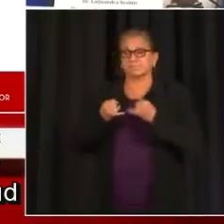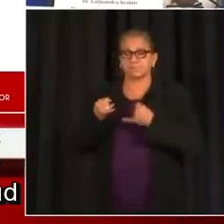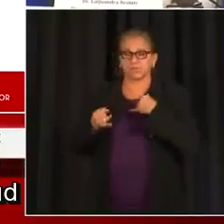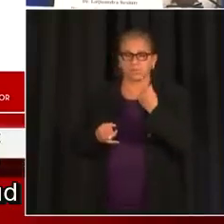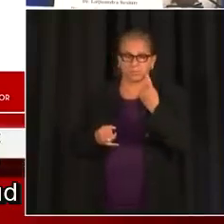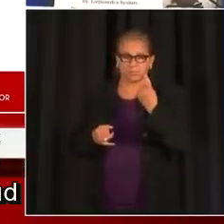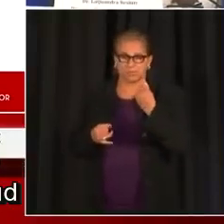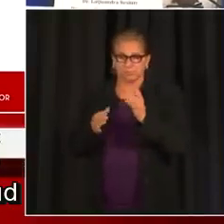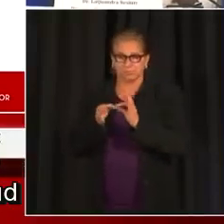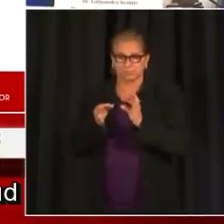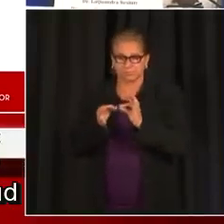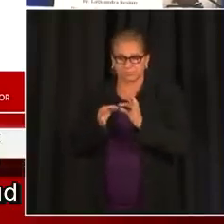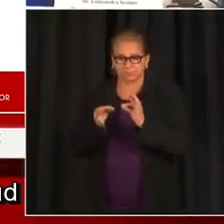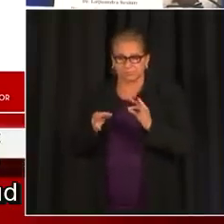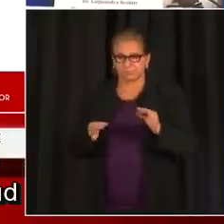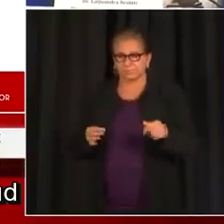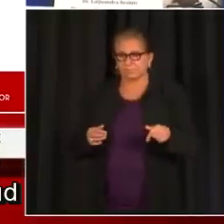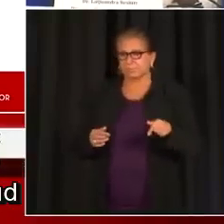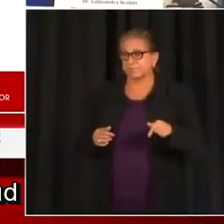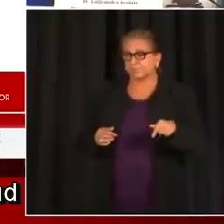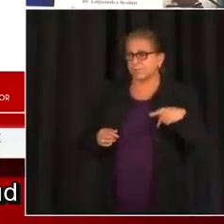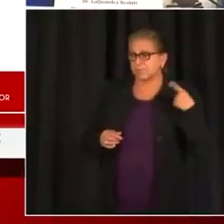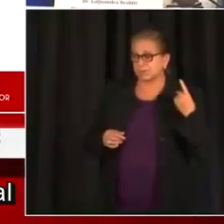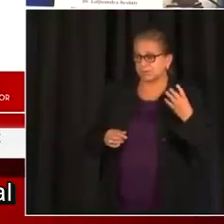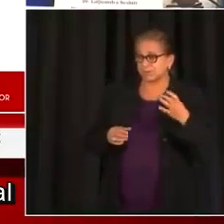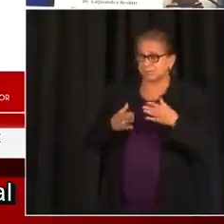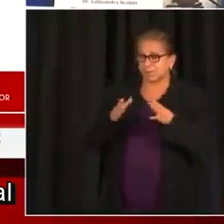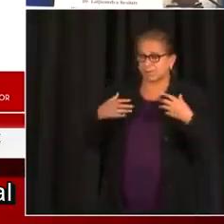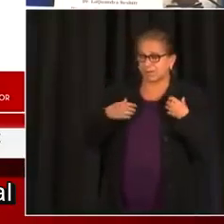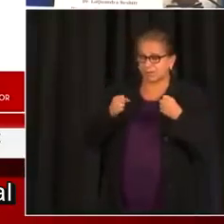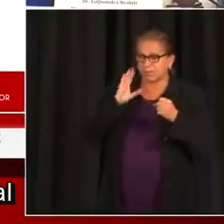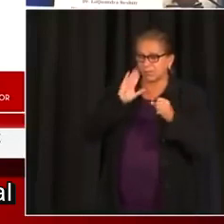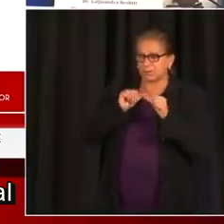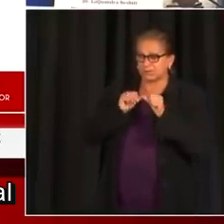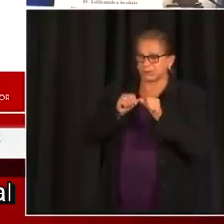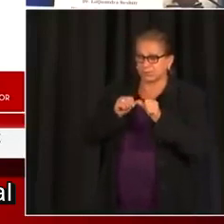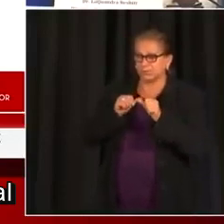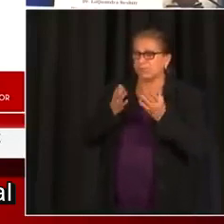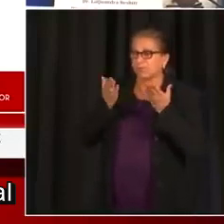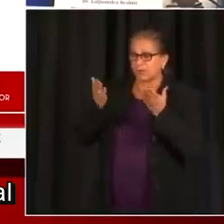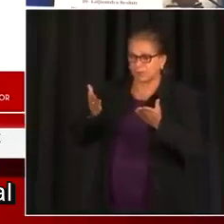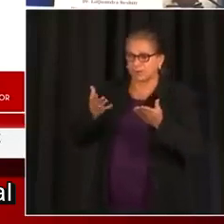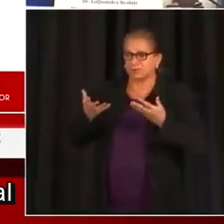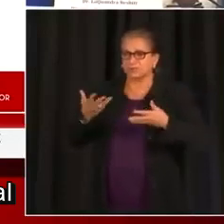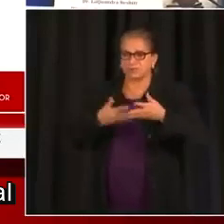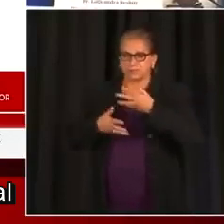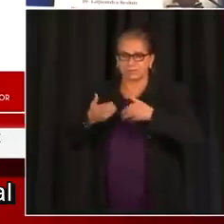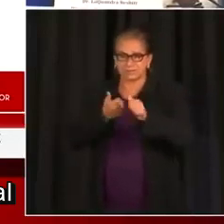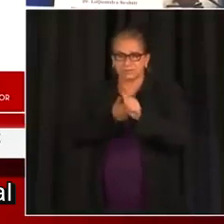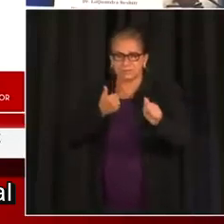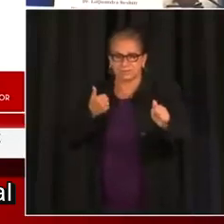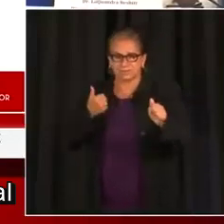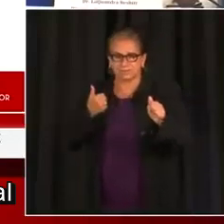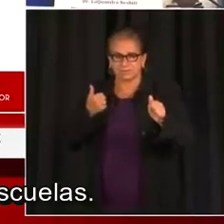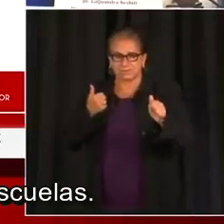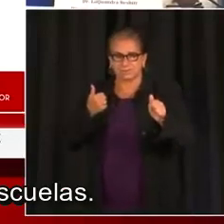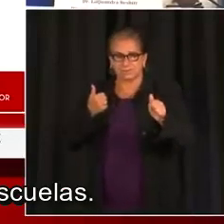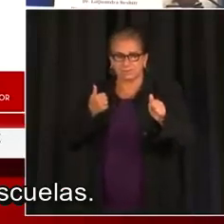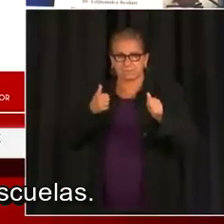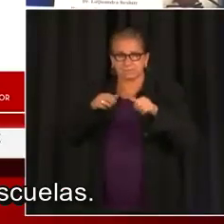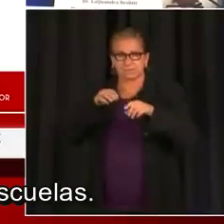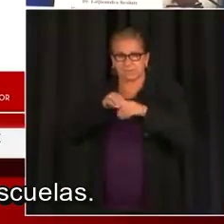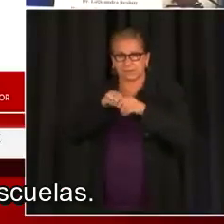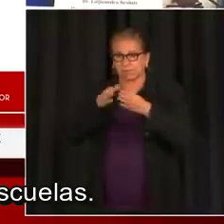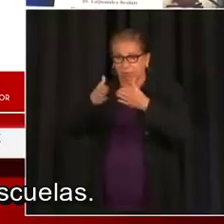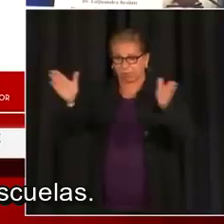por último, quiero enfatizar que el Departamento de Salud va a seguir recomendando que haya una distancia social, por lo